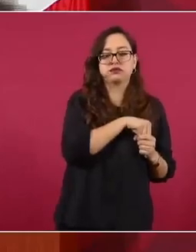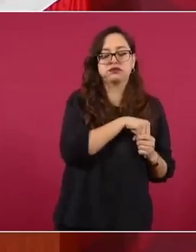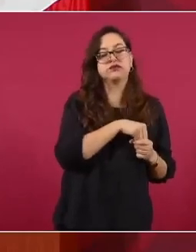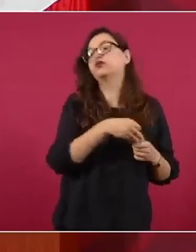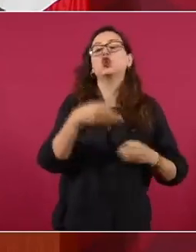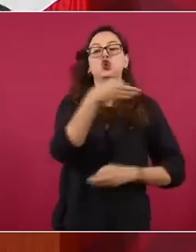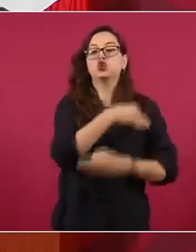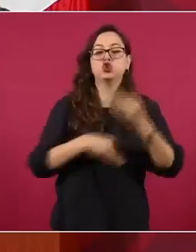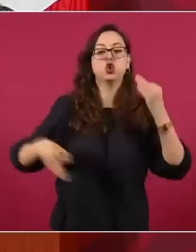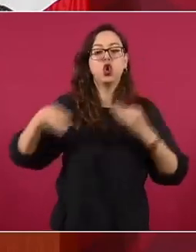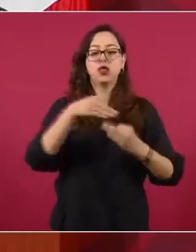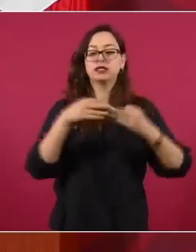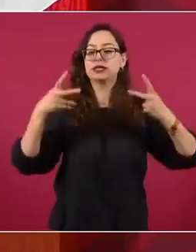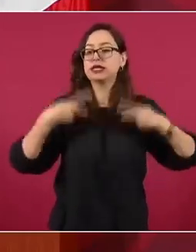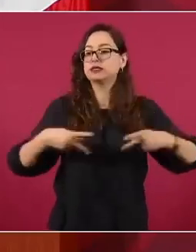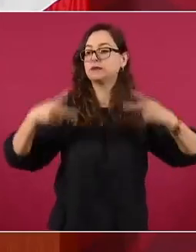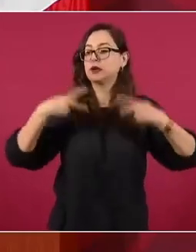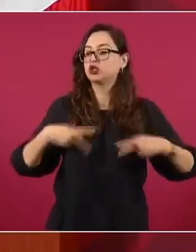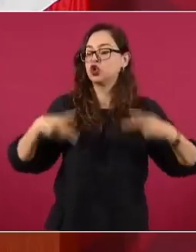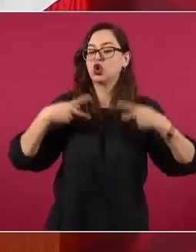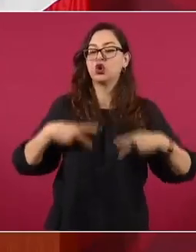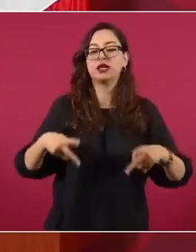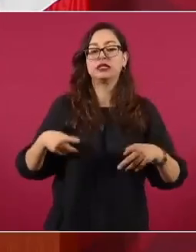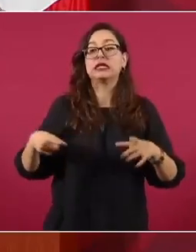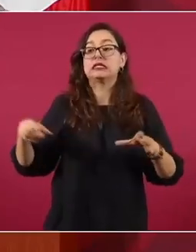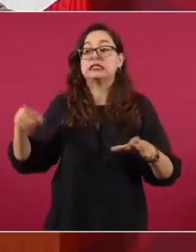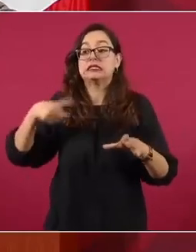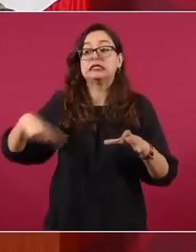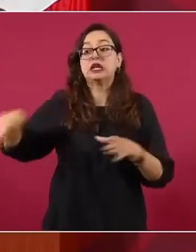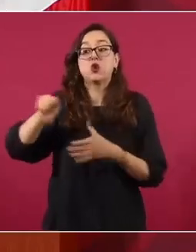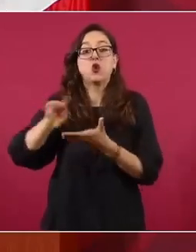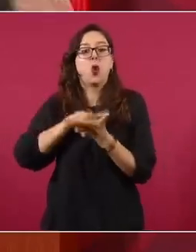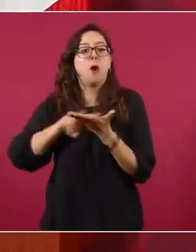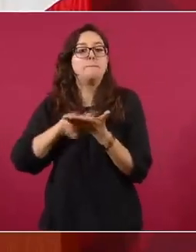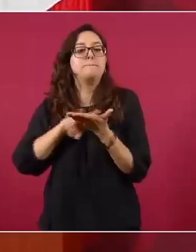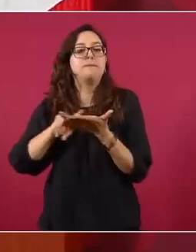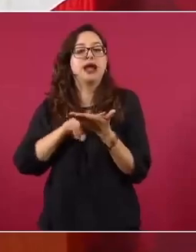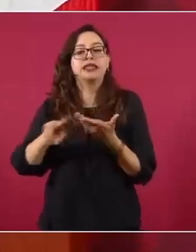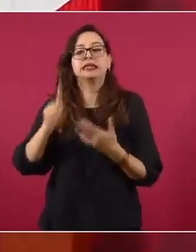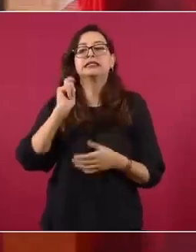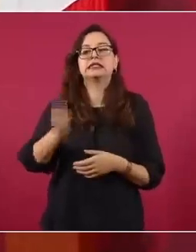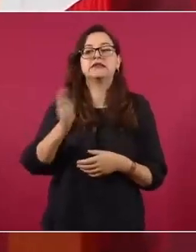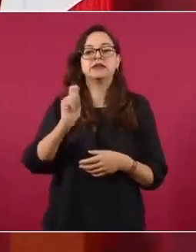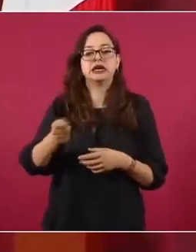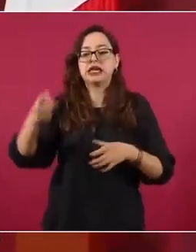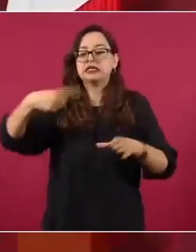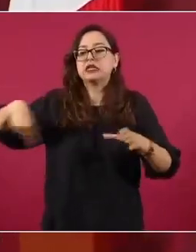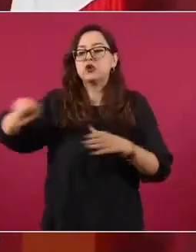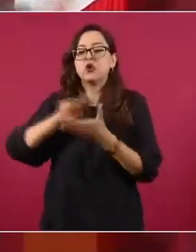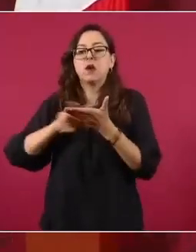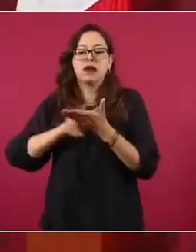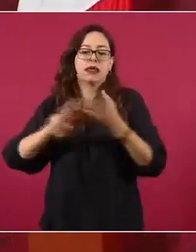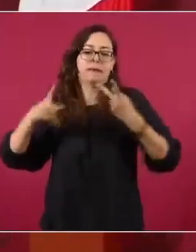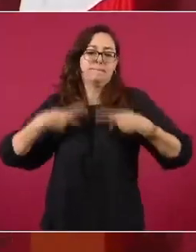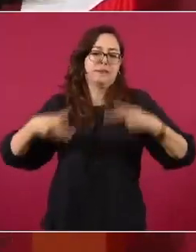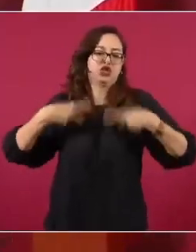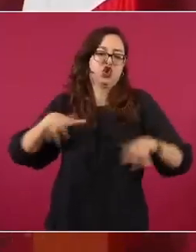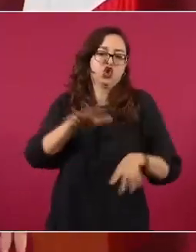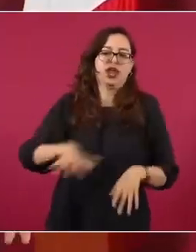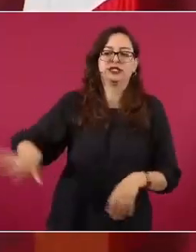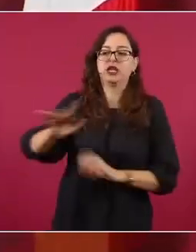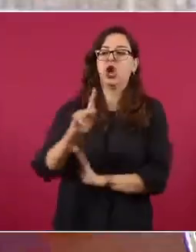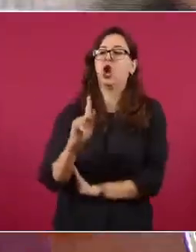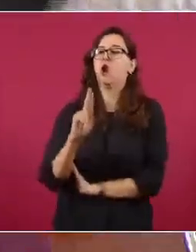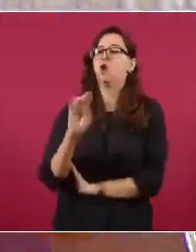a llegar a lo que llaman el círculo verde, que es el pueblo, el pueblo raso.